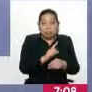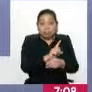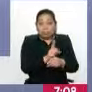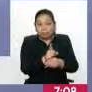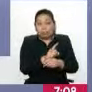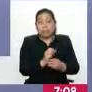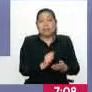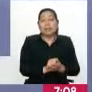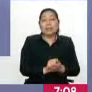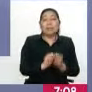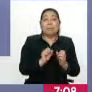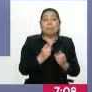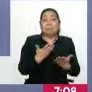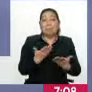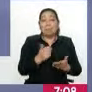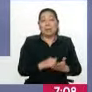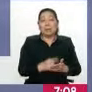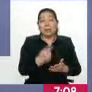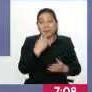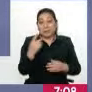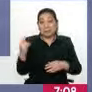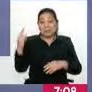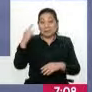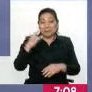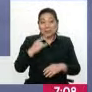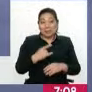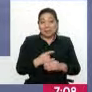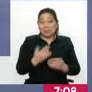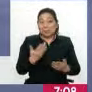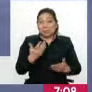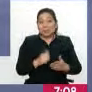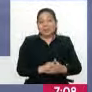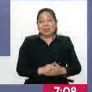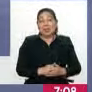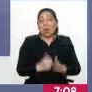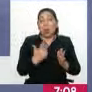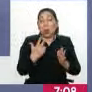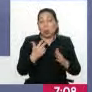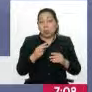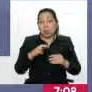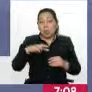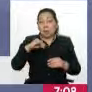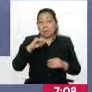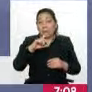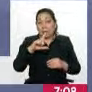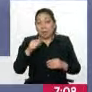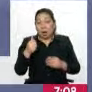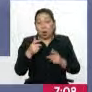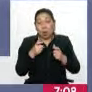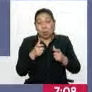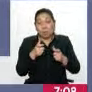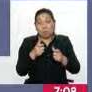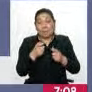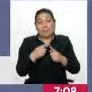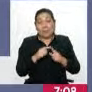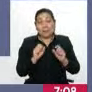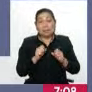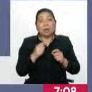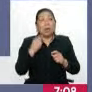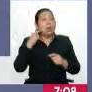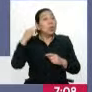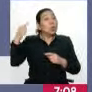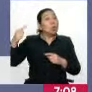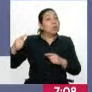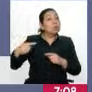Correcto. La separación promedio de aeronaves sucesivas en la aproximación son de 8 millas por control de vigilancia, que es el radar.